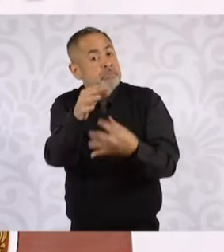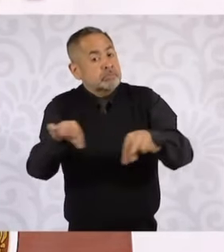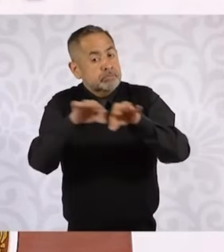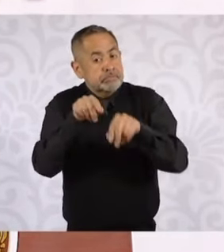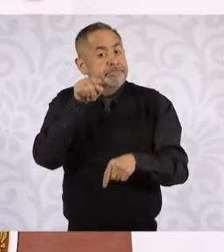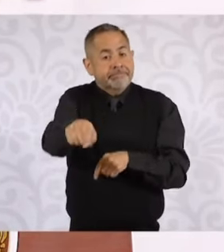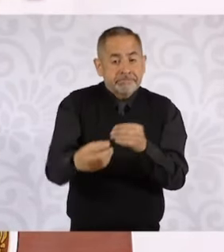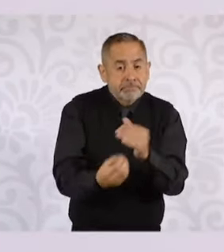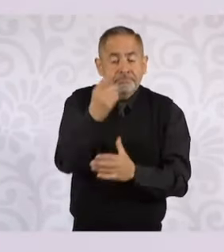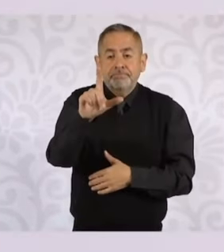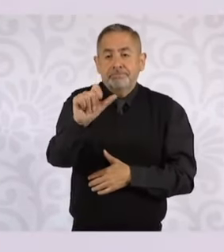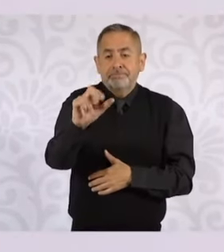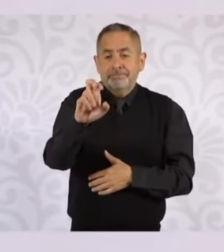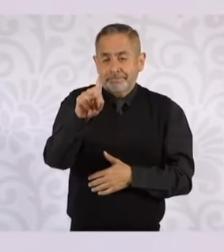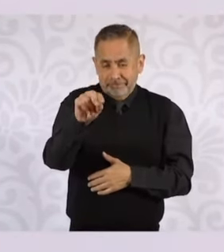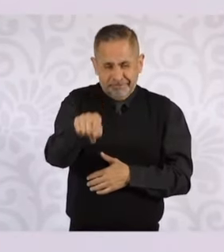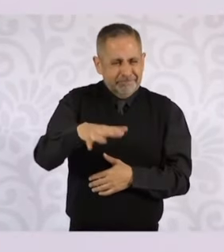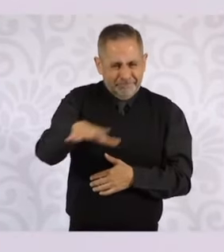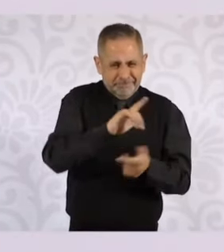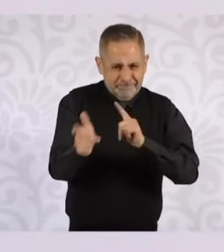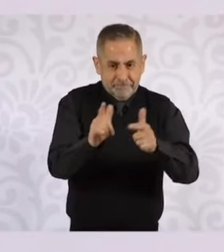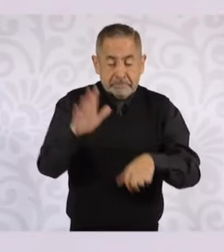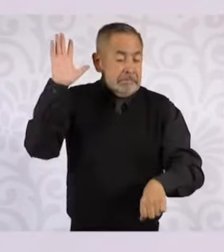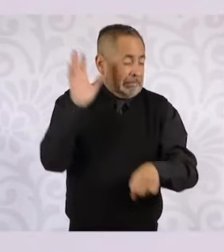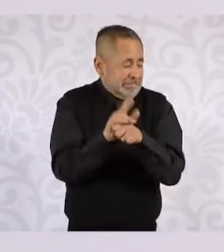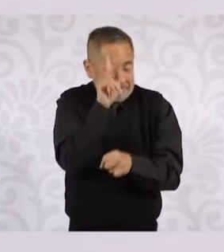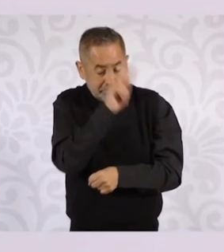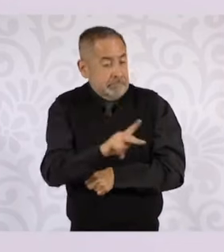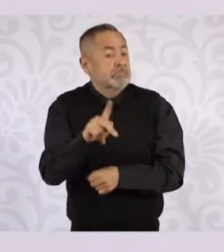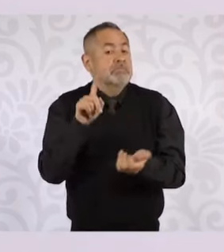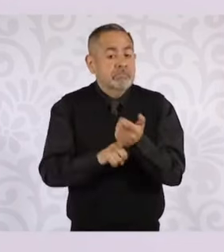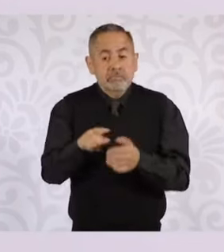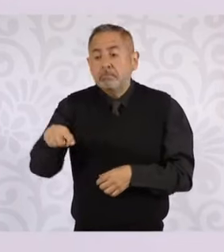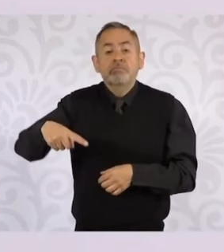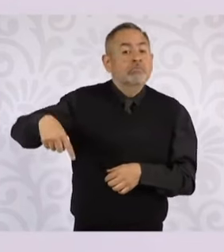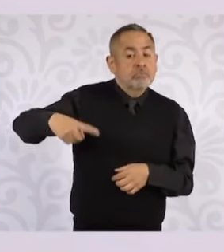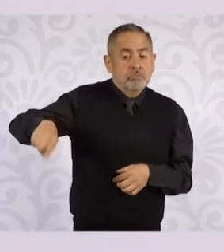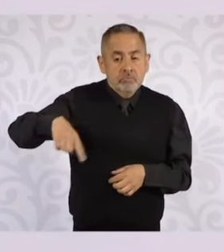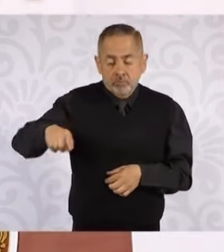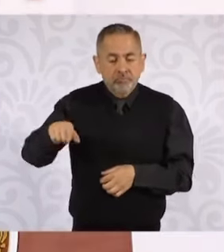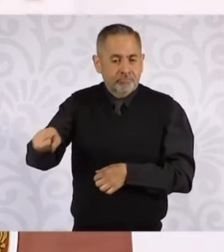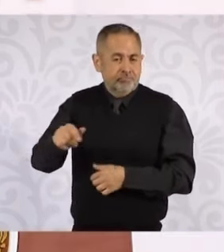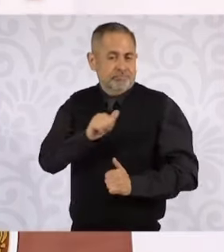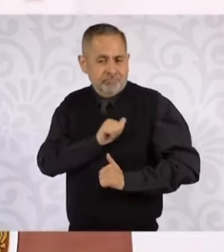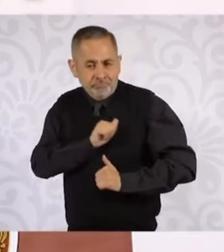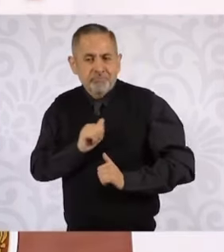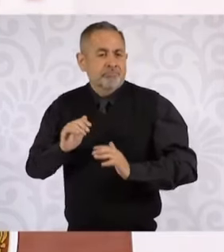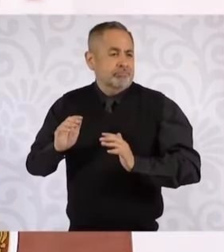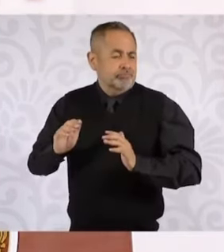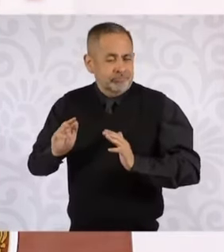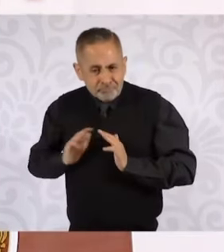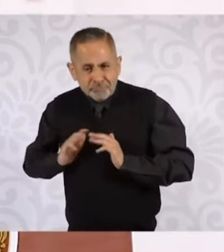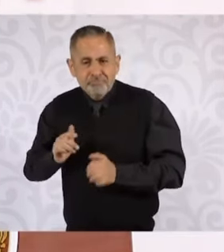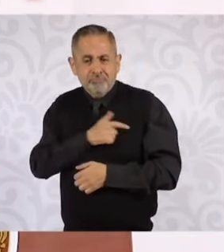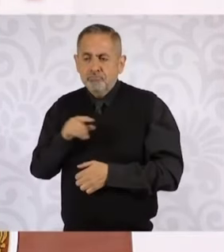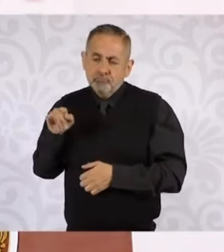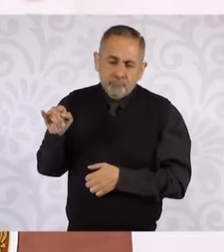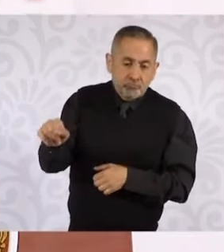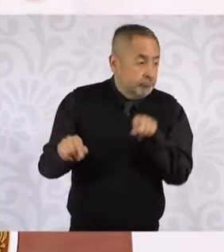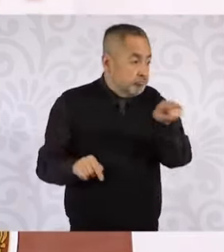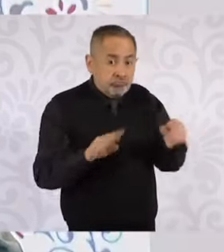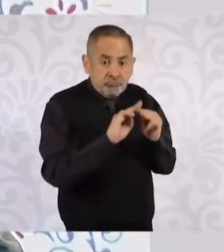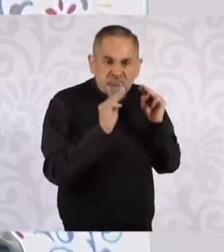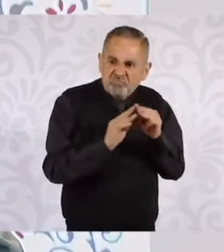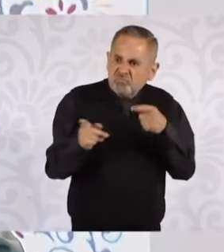Laredo es el lugar en donde más agresiones tiene, donde los grupos delincuenciales agreden más a las Fuerzas Armadas,